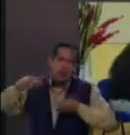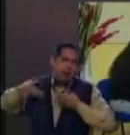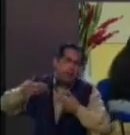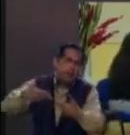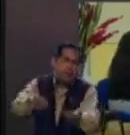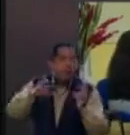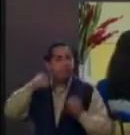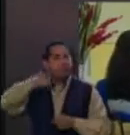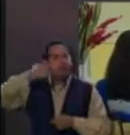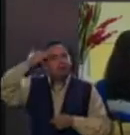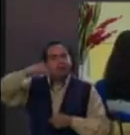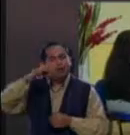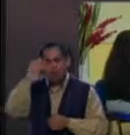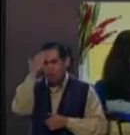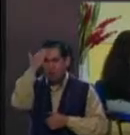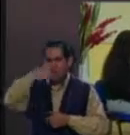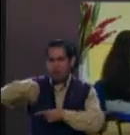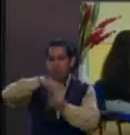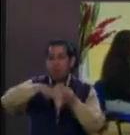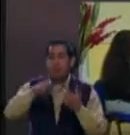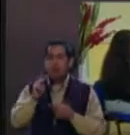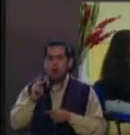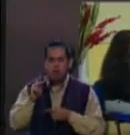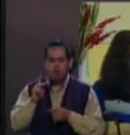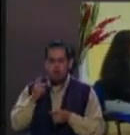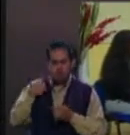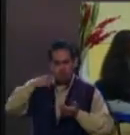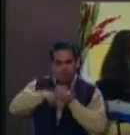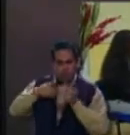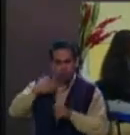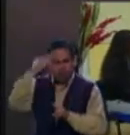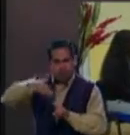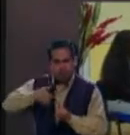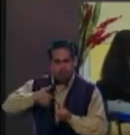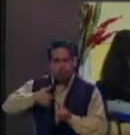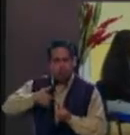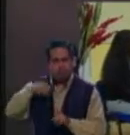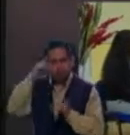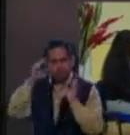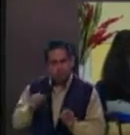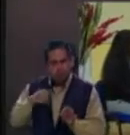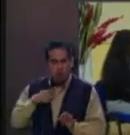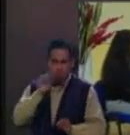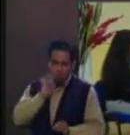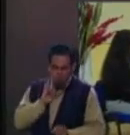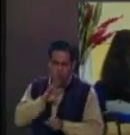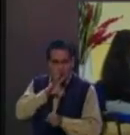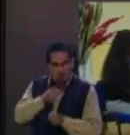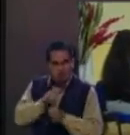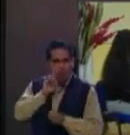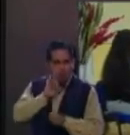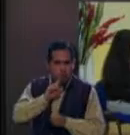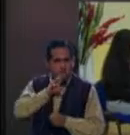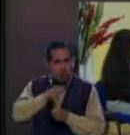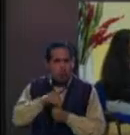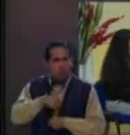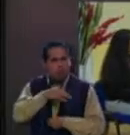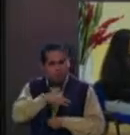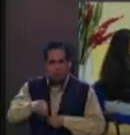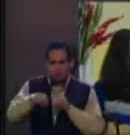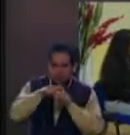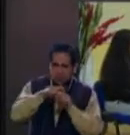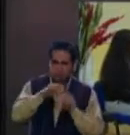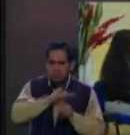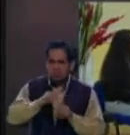históricas que se conocen, sino que uno ya lo sabe y lo asume. Yo soy mujer en todos los sentidos y aspectos,